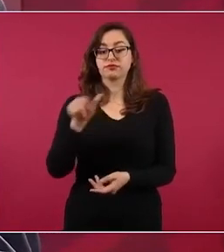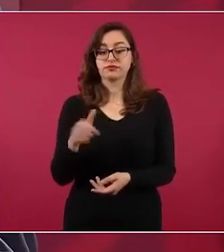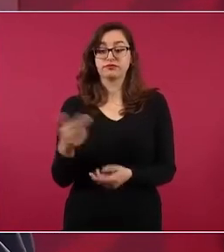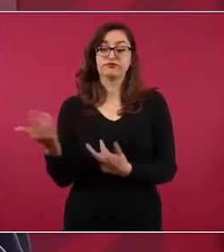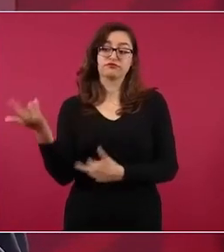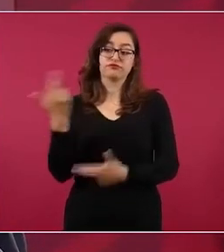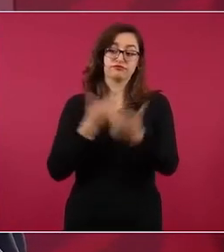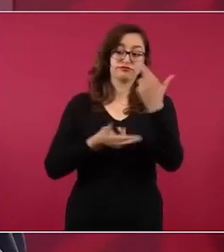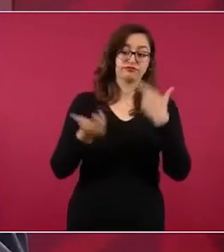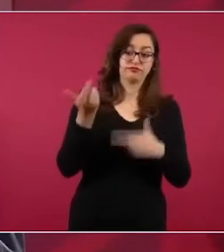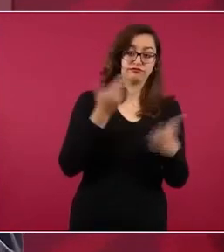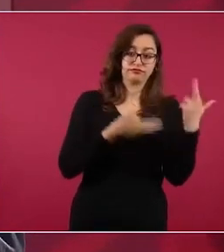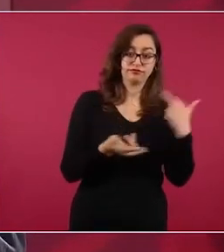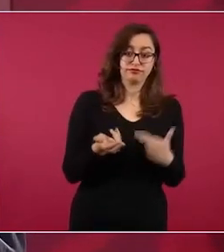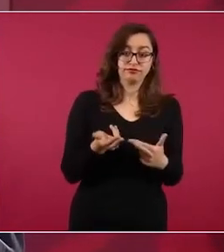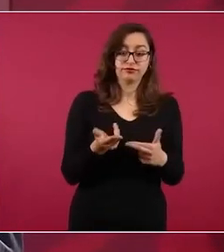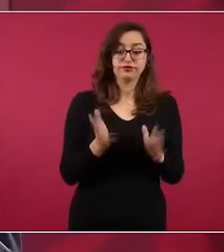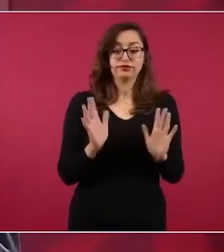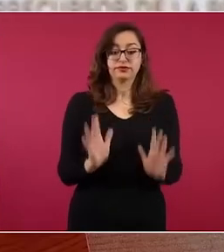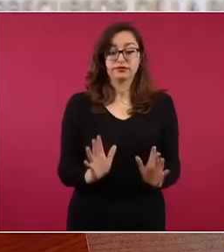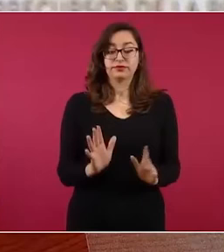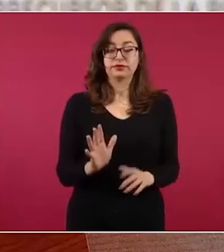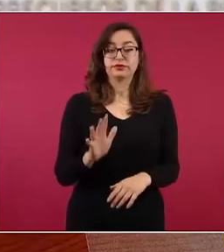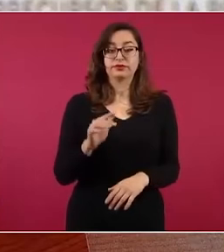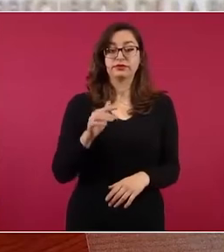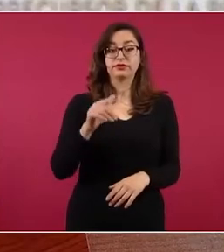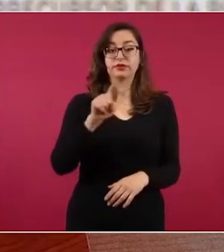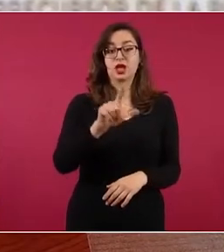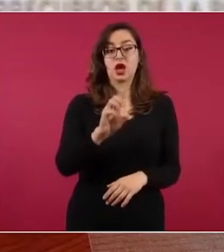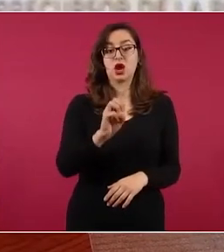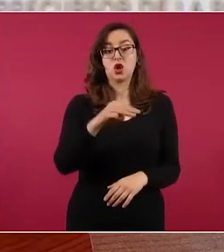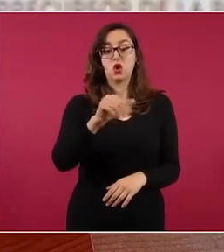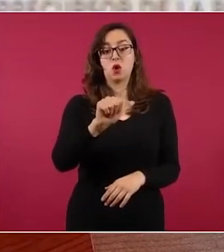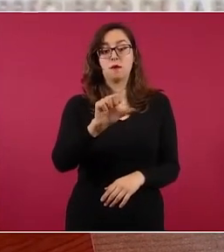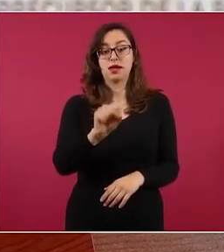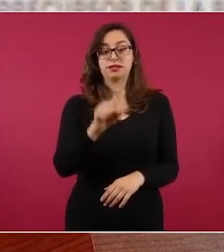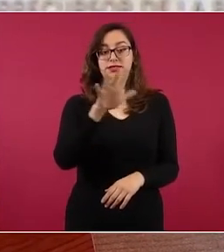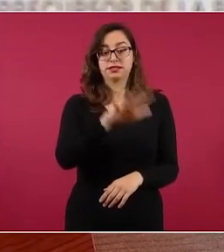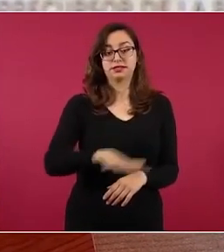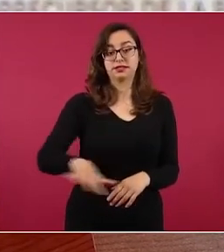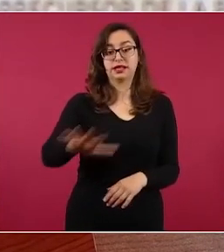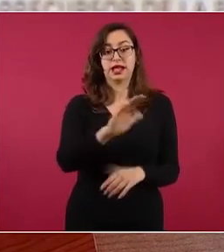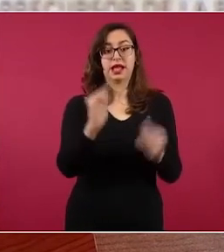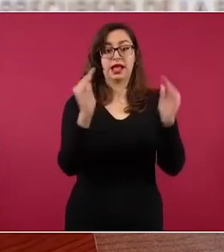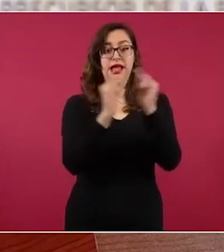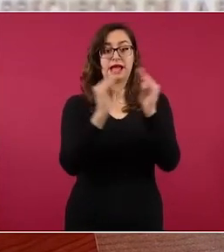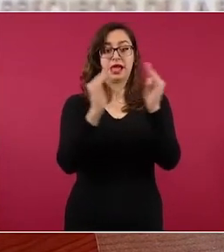en Las Lomas es una casa de Roberto Hernández. Y ahí despacha